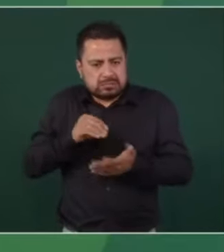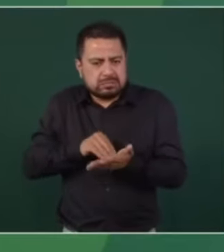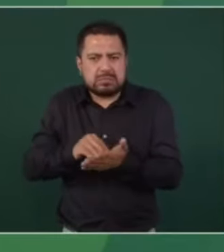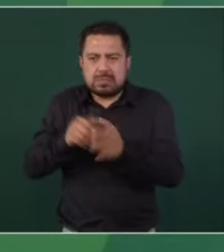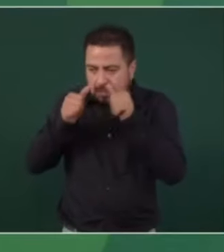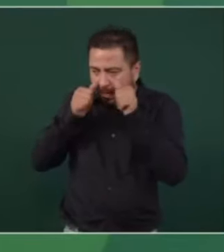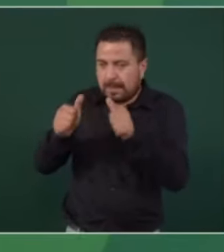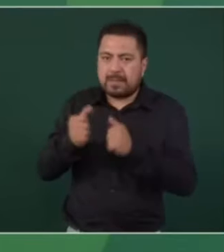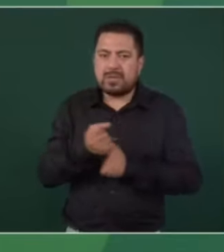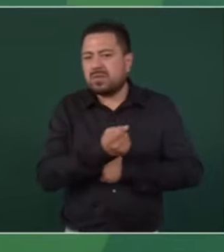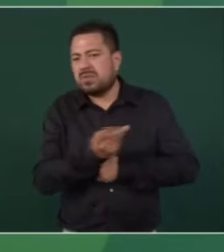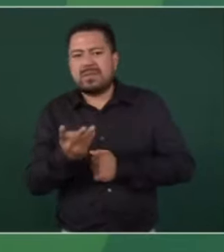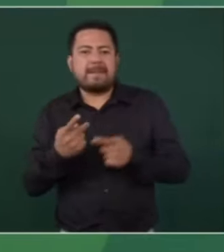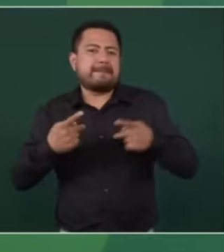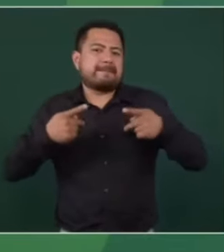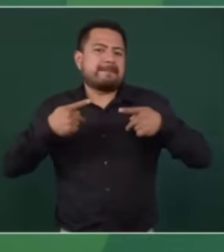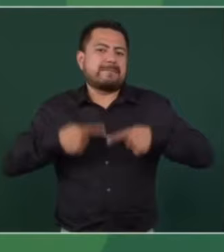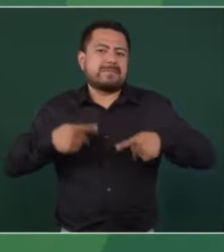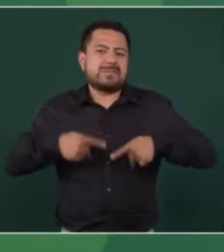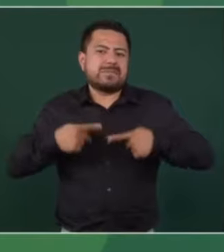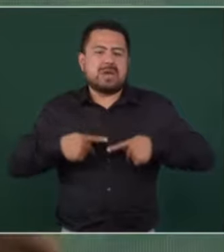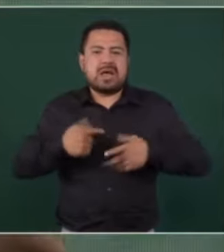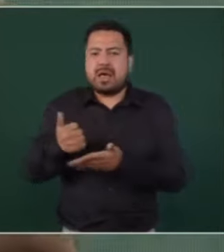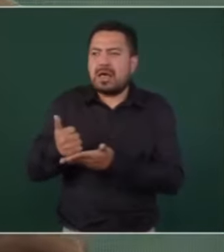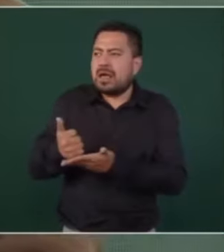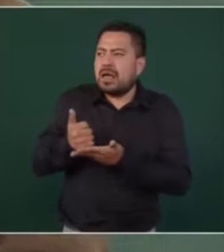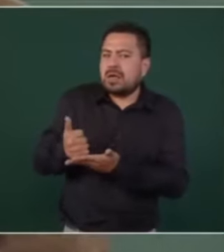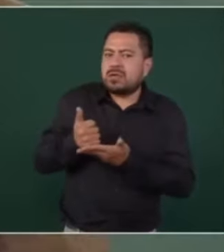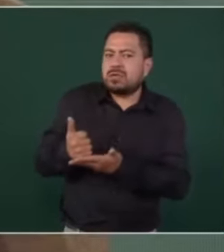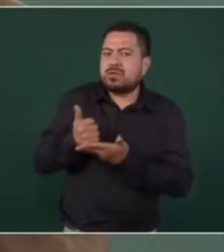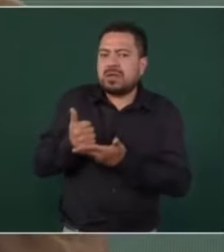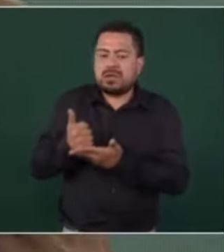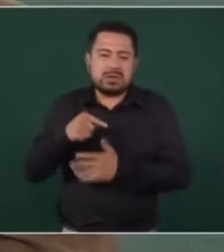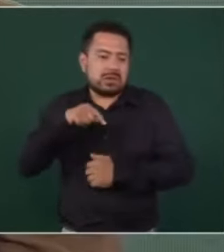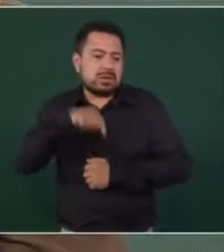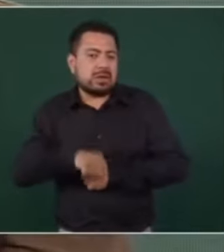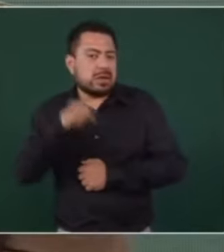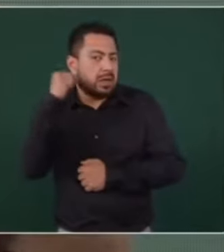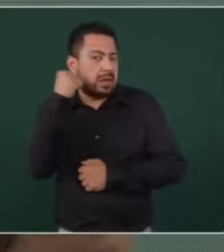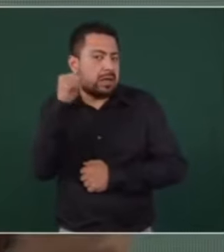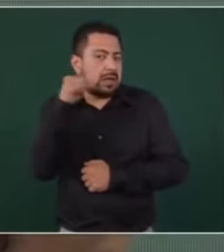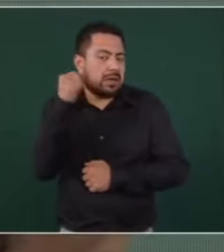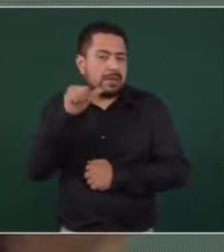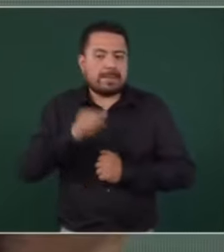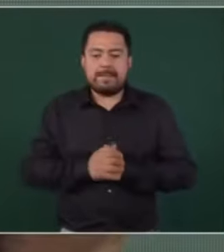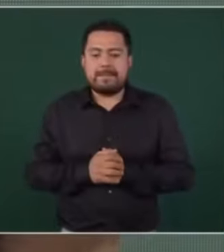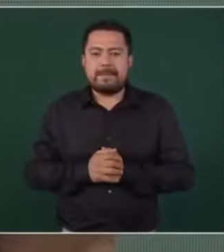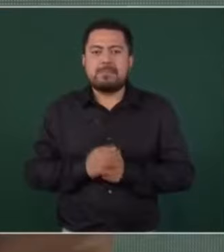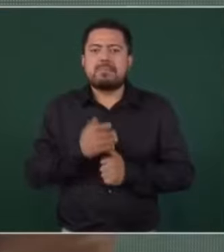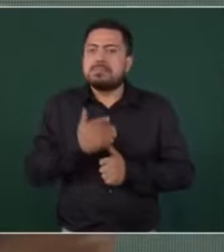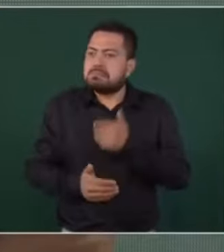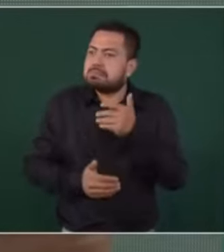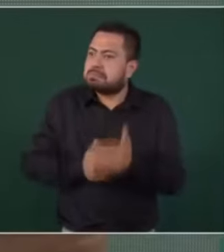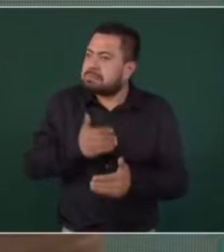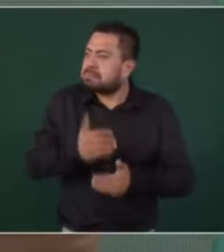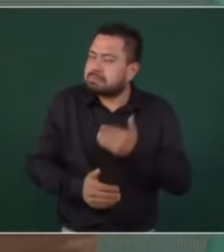gente que ha estado ayudando a Acapulco. Y se va avanzando